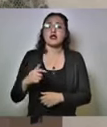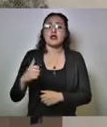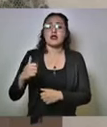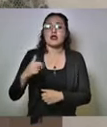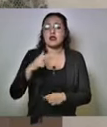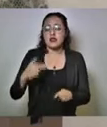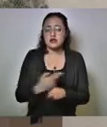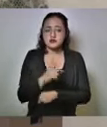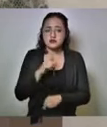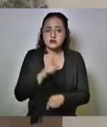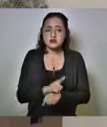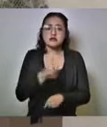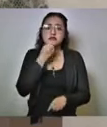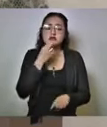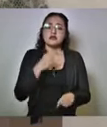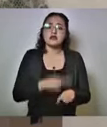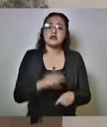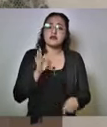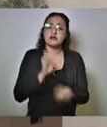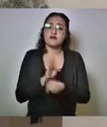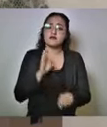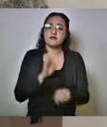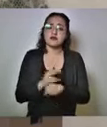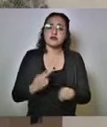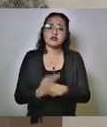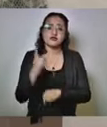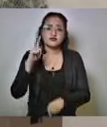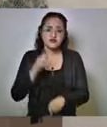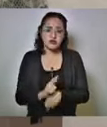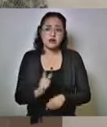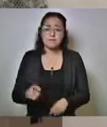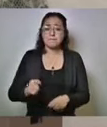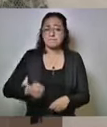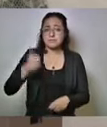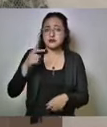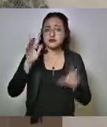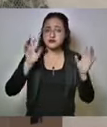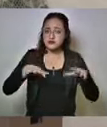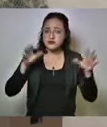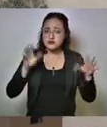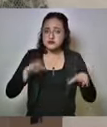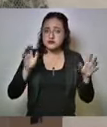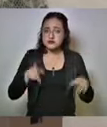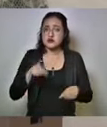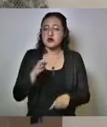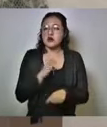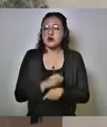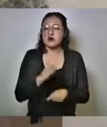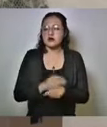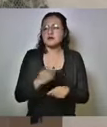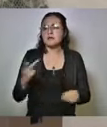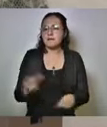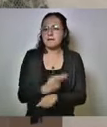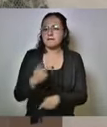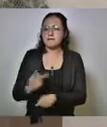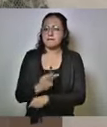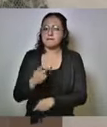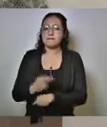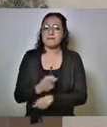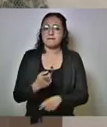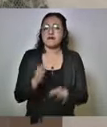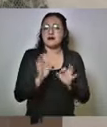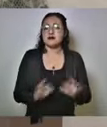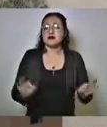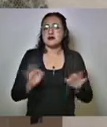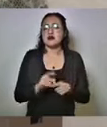nacional y ya en estas primeras lluvias y afectaciones que se han presentado fundamentalmente